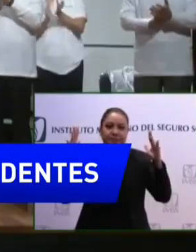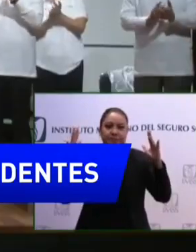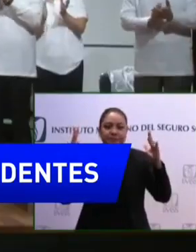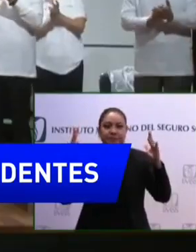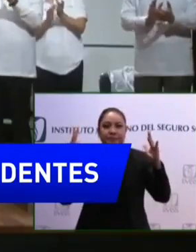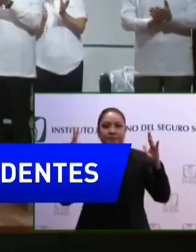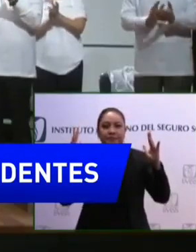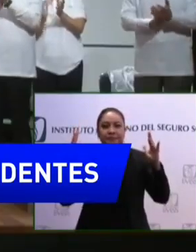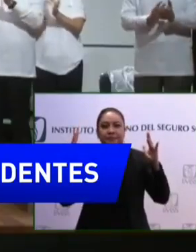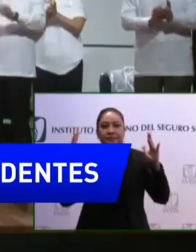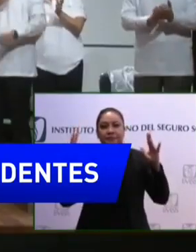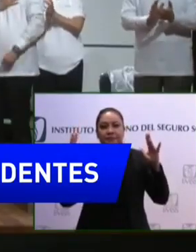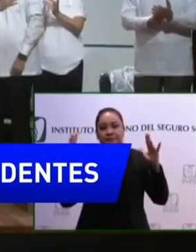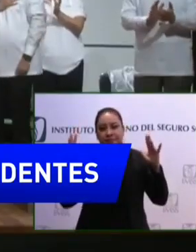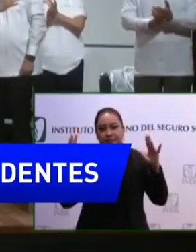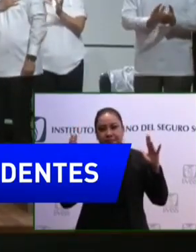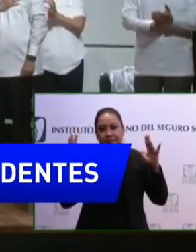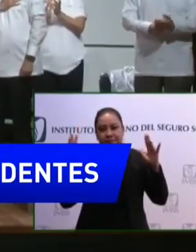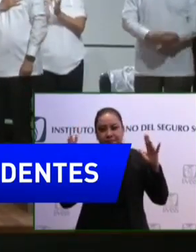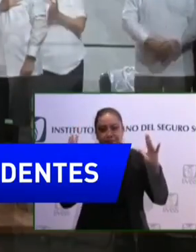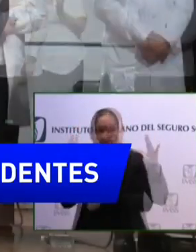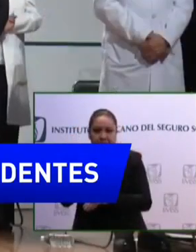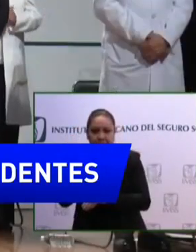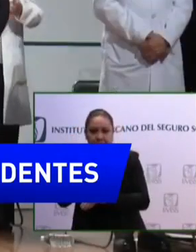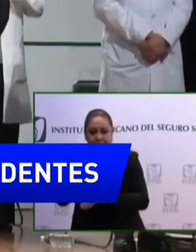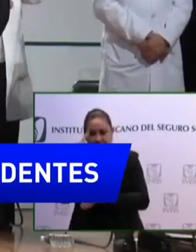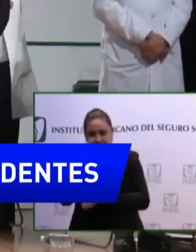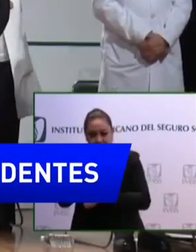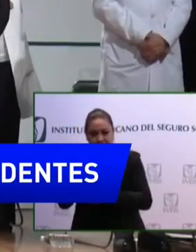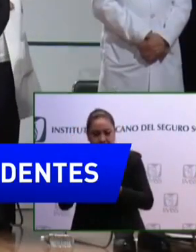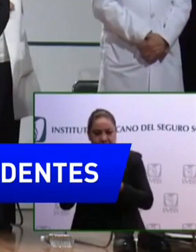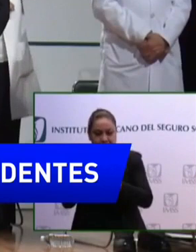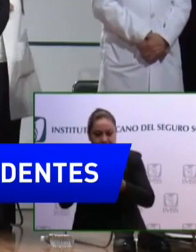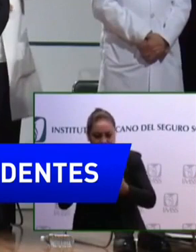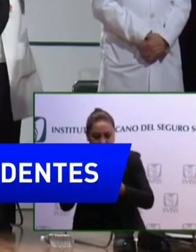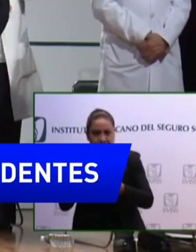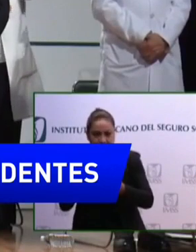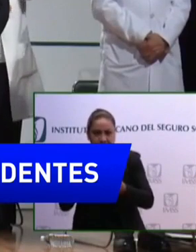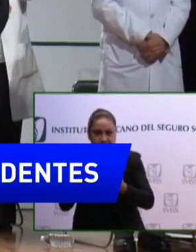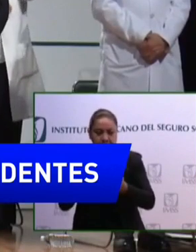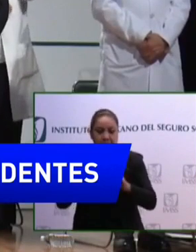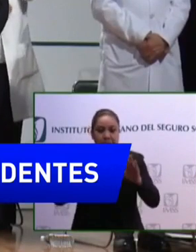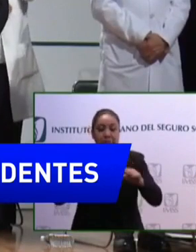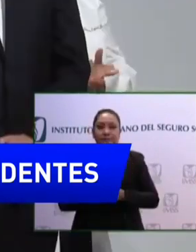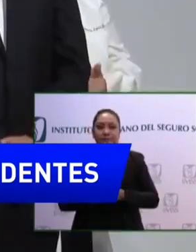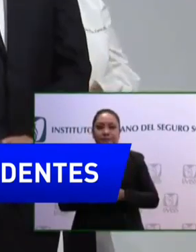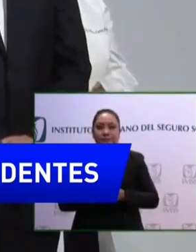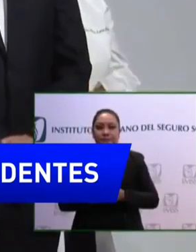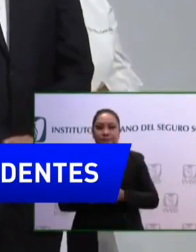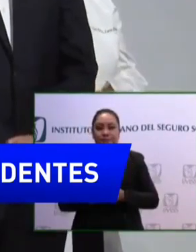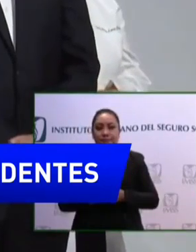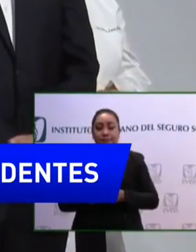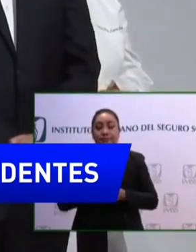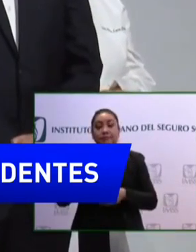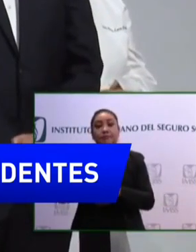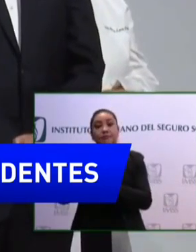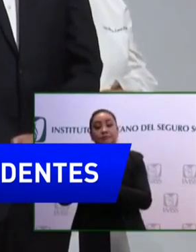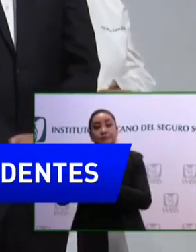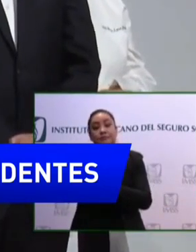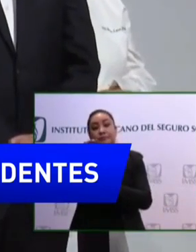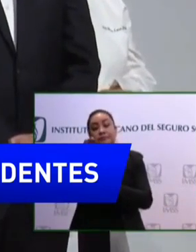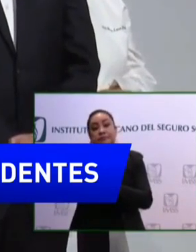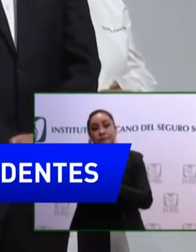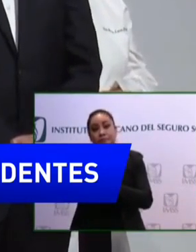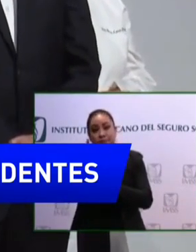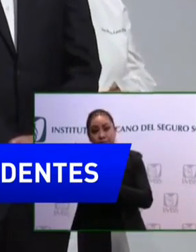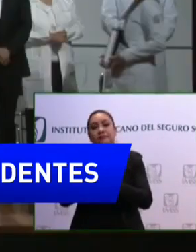fue anunciado en la Ceremonia de Clausura e Inauguración Ciclos Académicos de Cursos de Especialización Médica, donde el director del Instituto Zoe Robledo